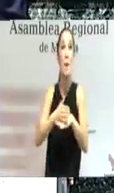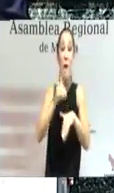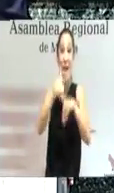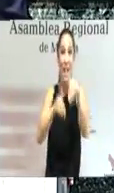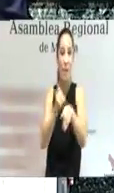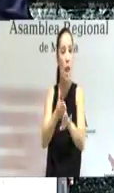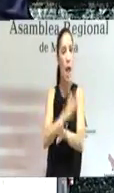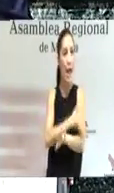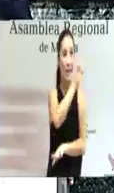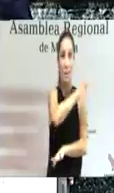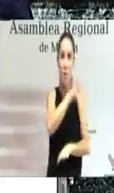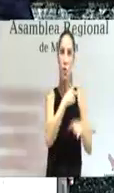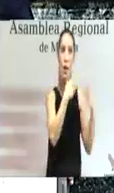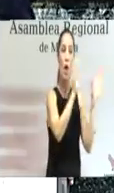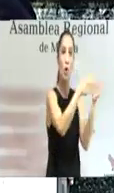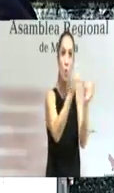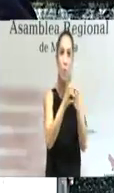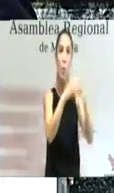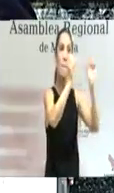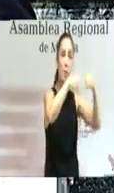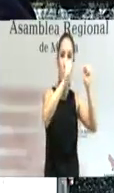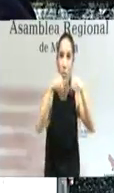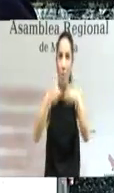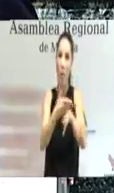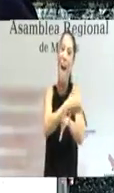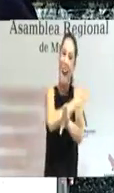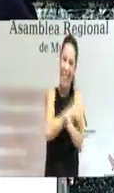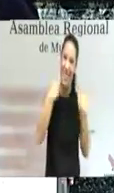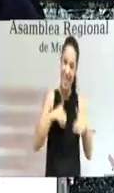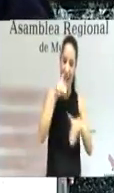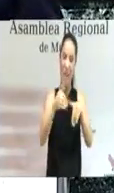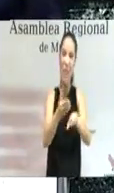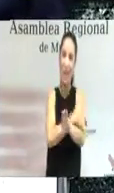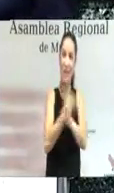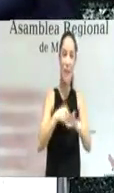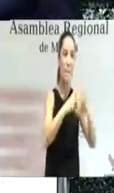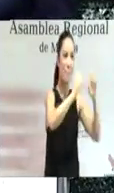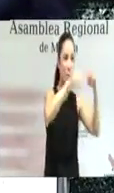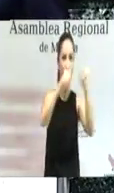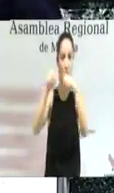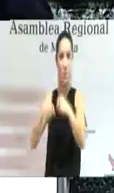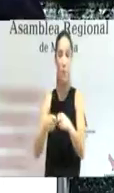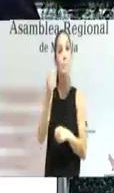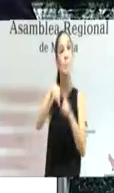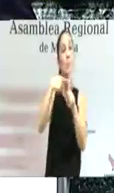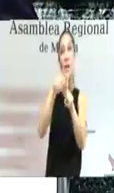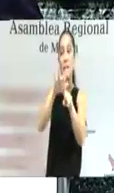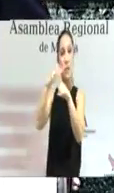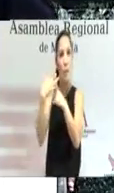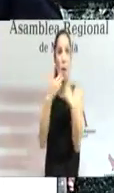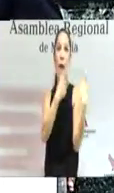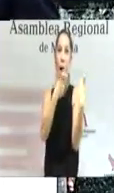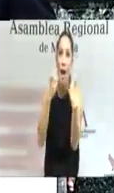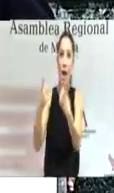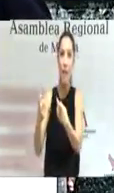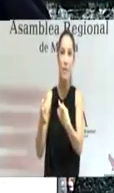pactado con las personas con los colectivos con la sociedad. Hay además situaciones que requieren de